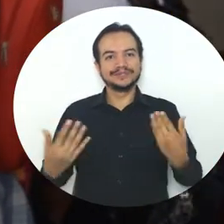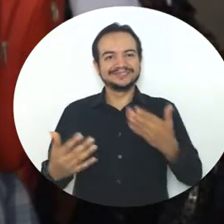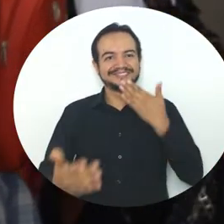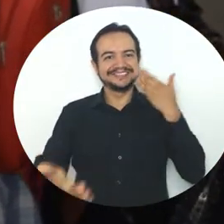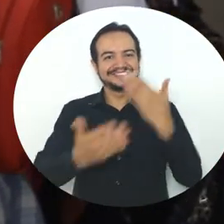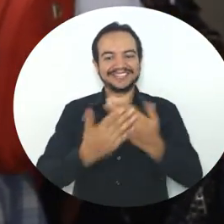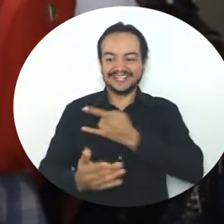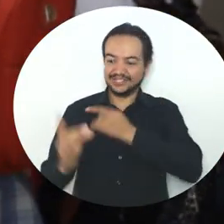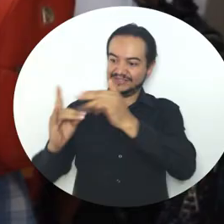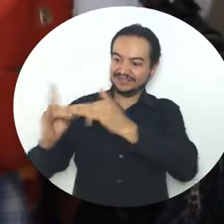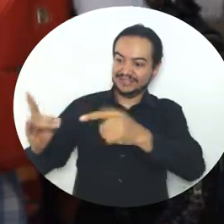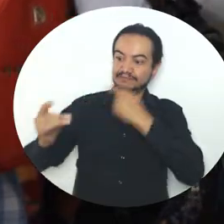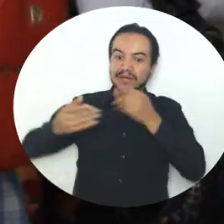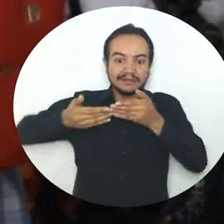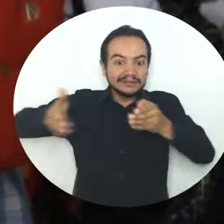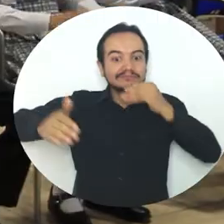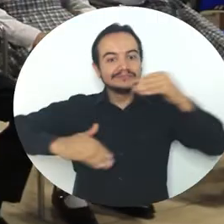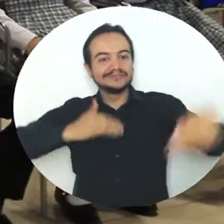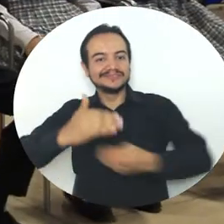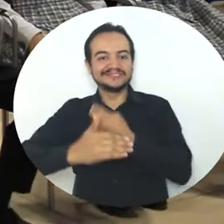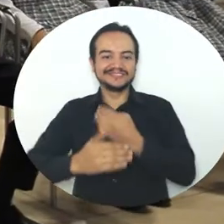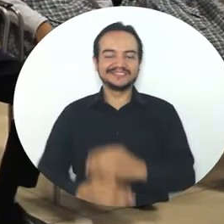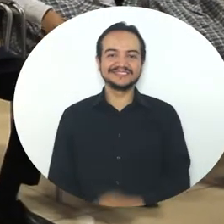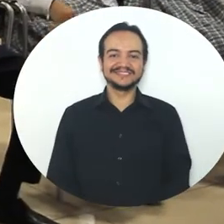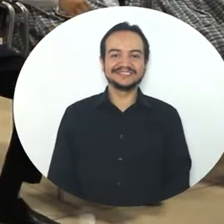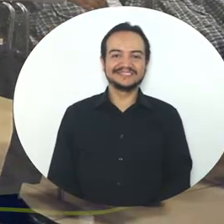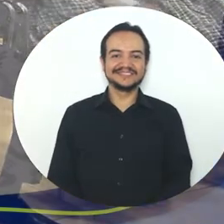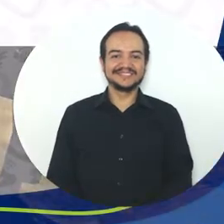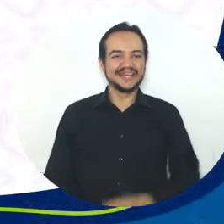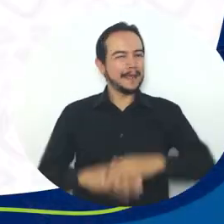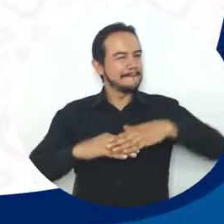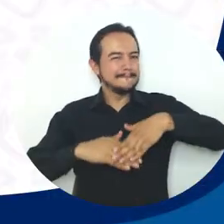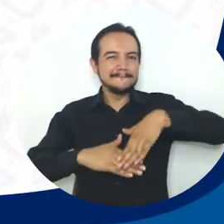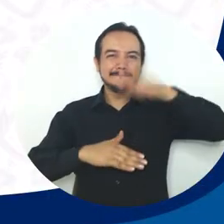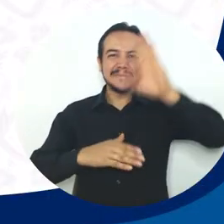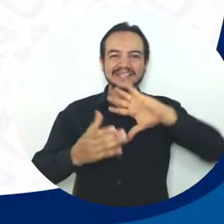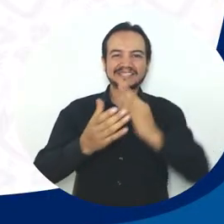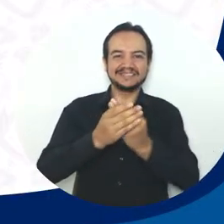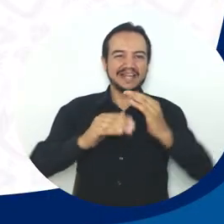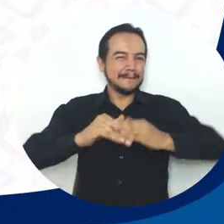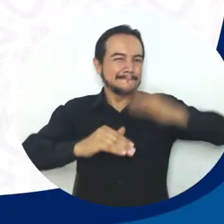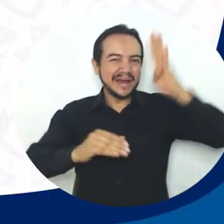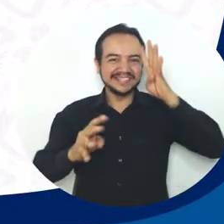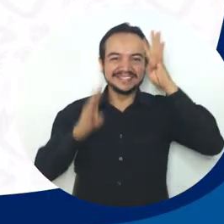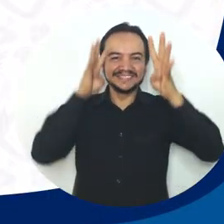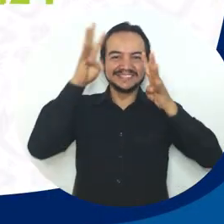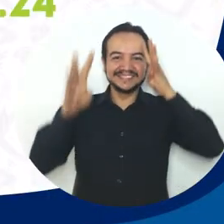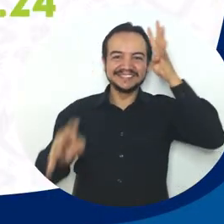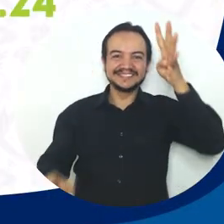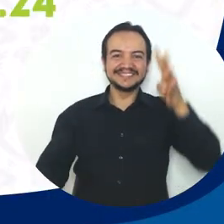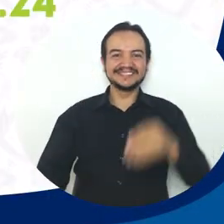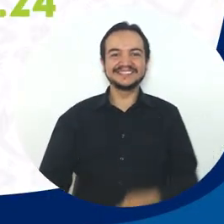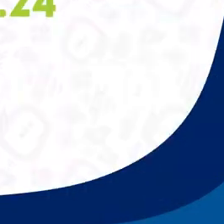Universidad del Magdalena por abrir estos espacios. Aún más incluyente e innovadora.